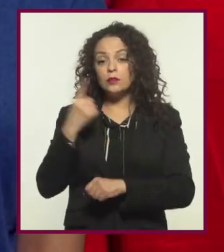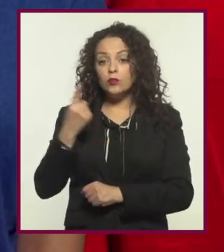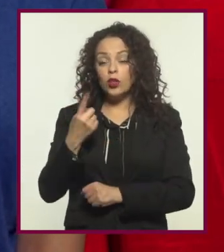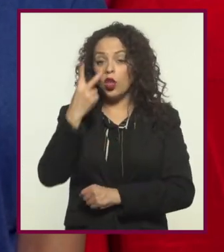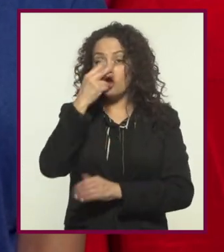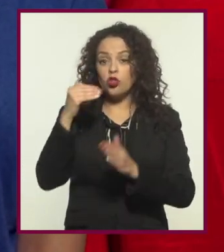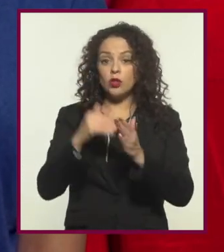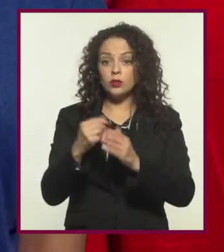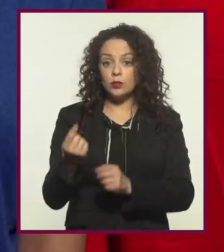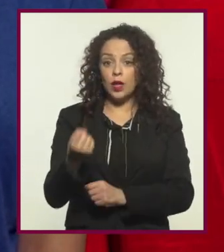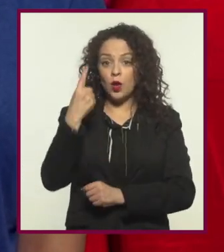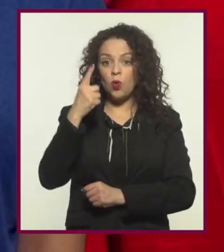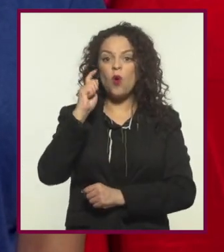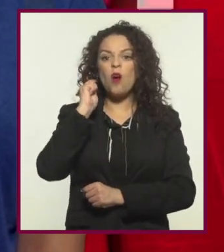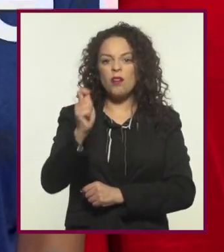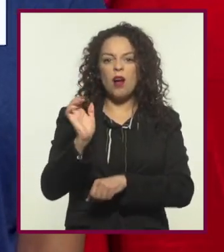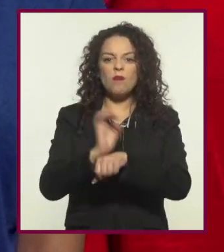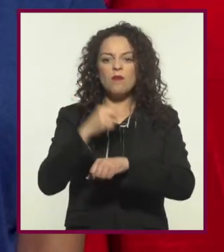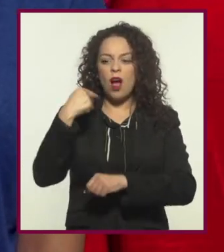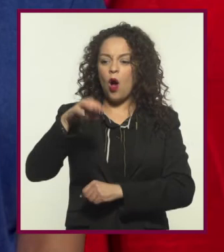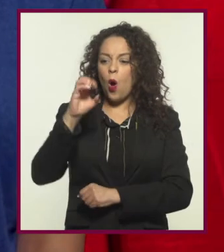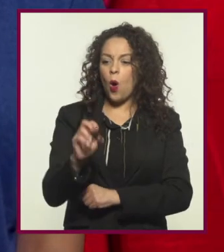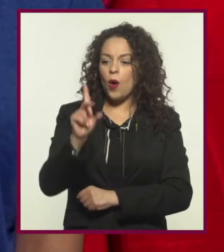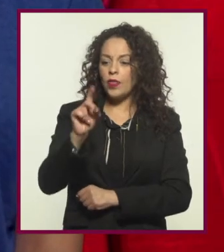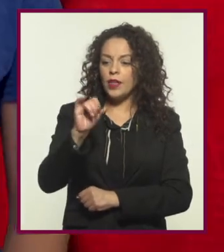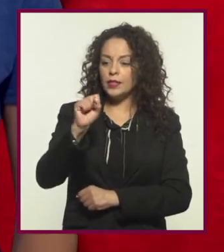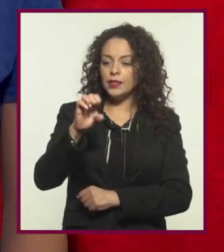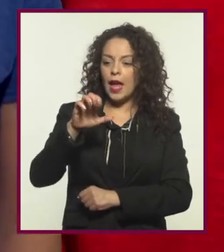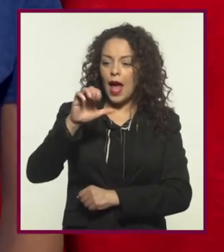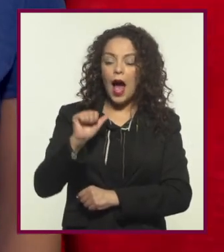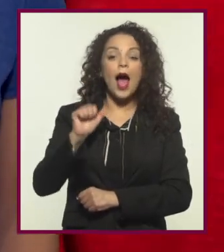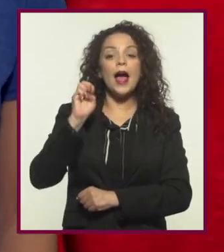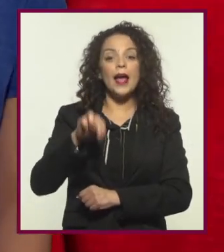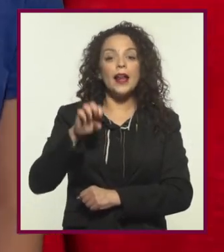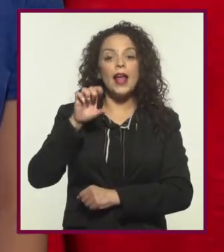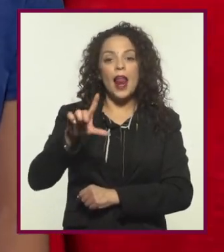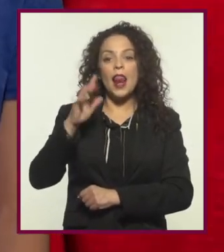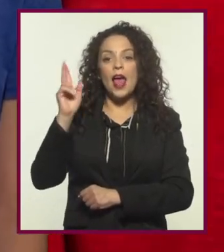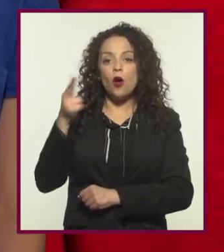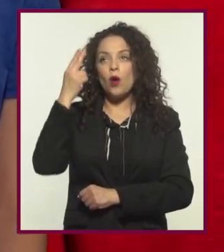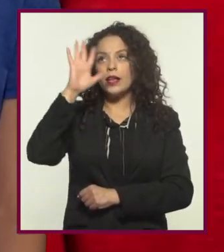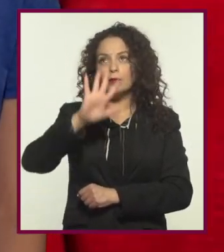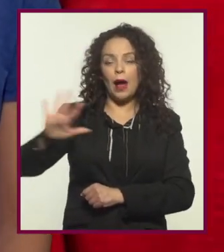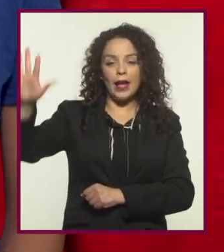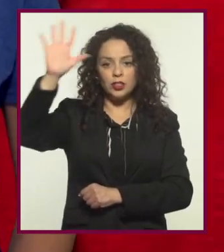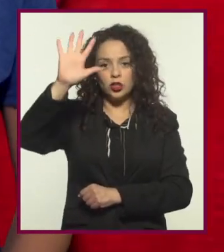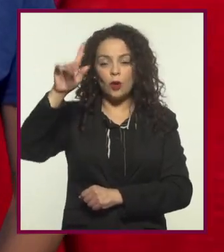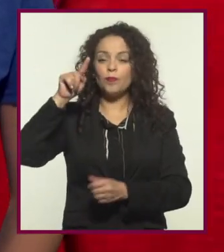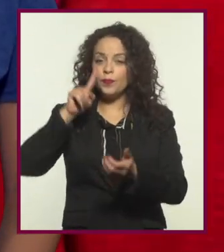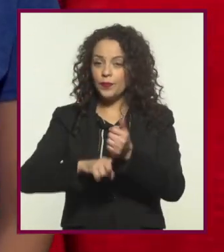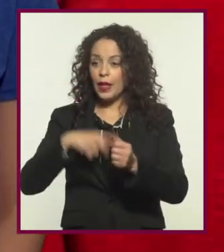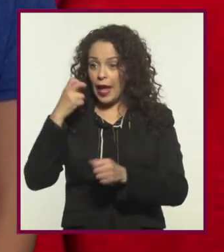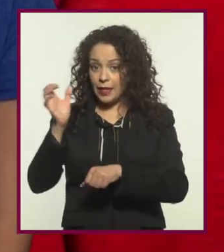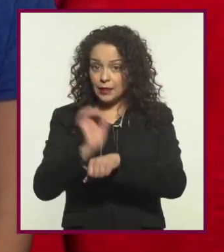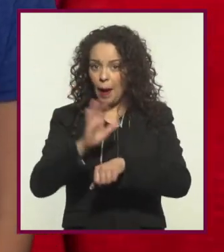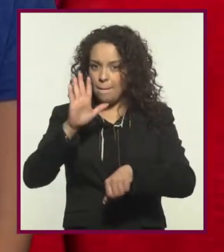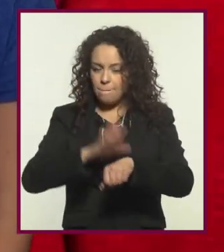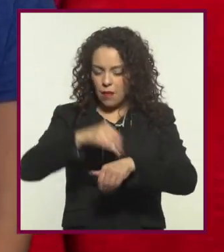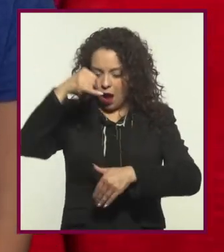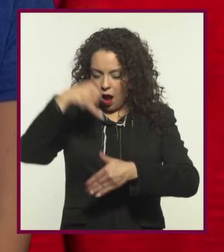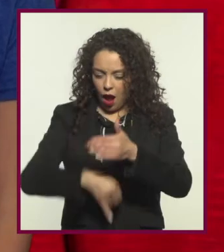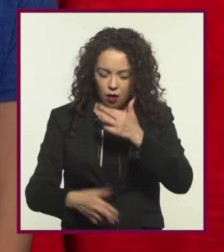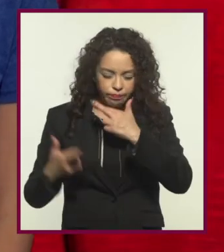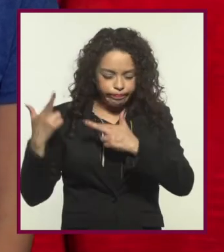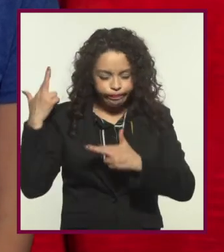después del estreno de 2001, Odisea en el Espacio. En nuestro programa dedicado a la semiótica, analicemos a detalle esta